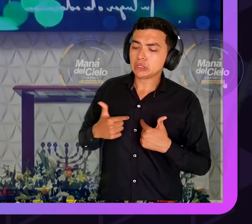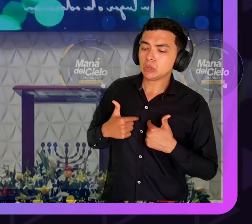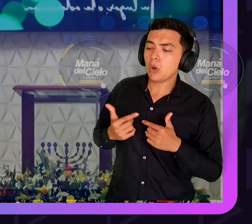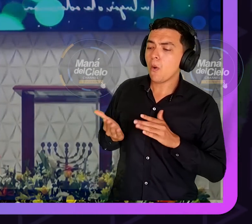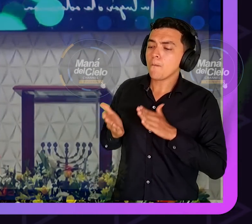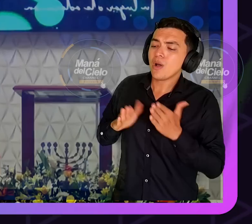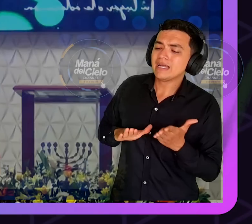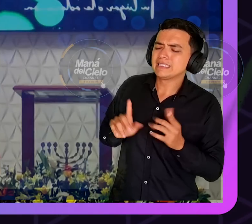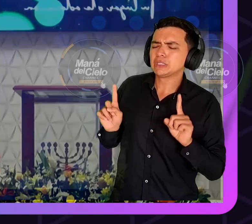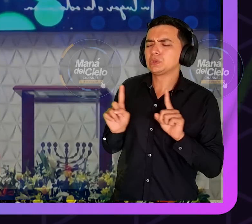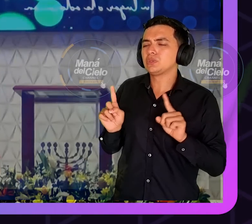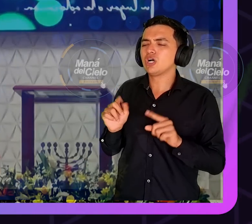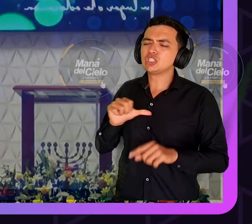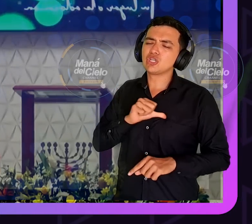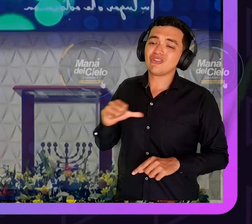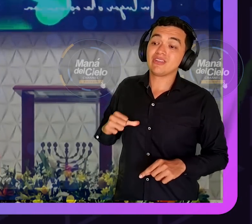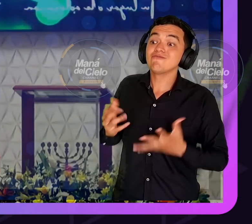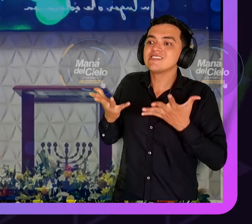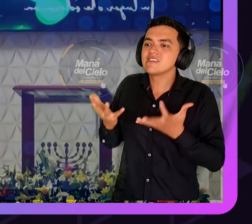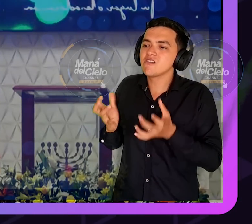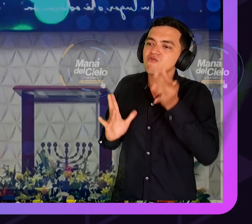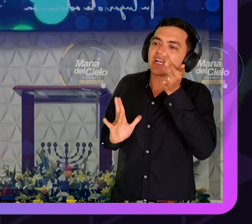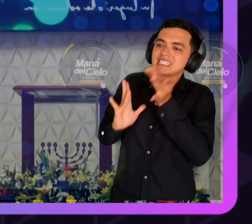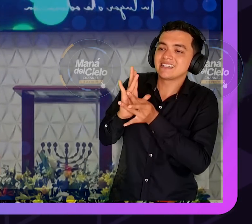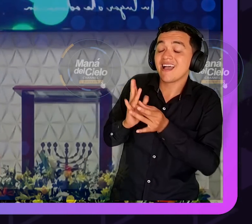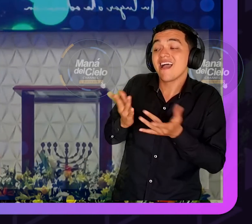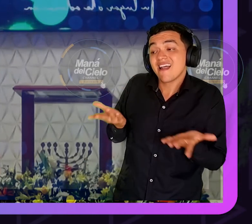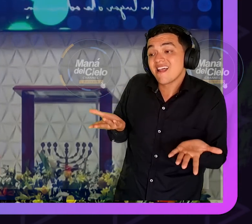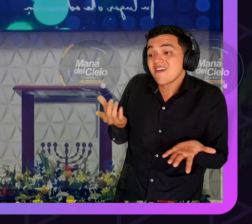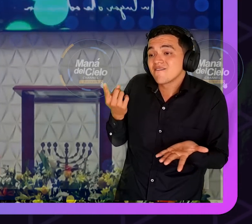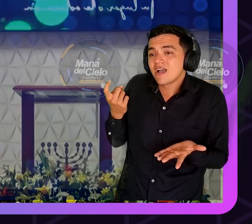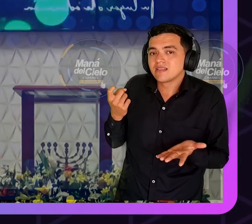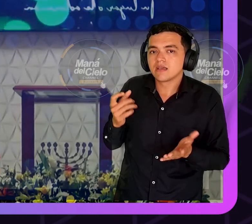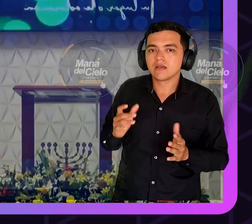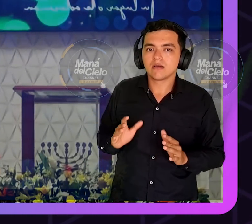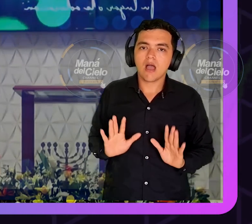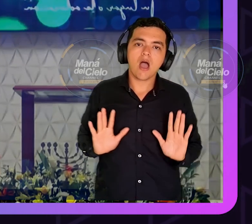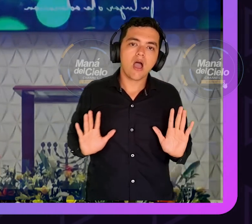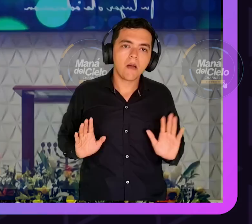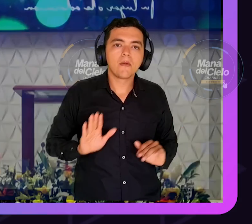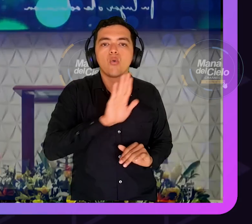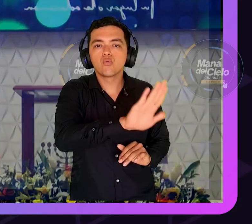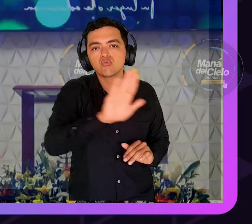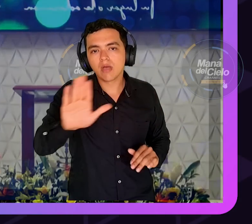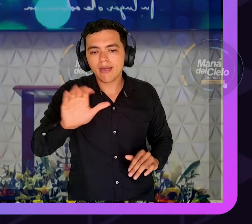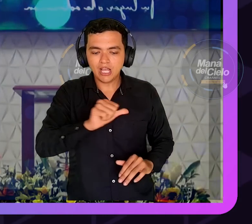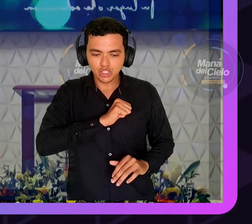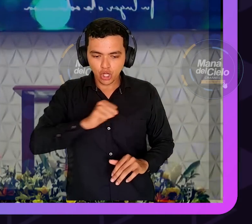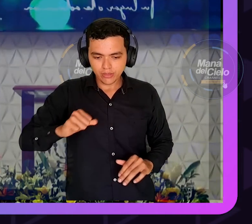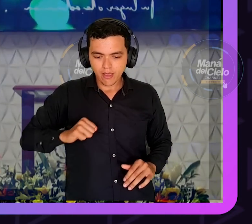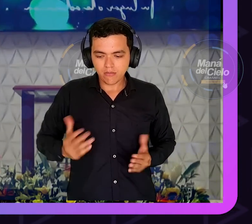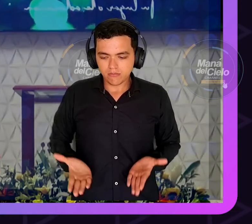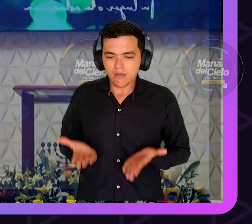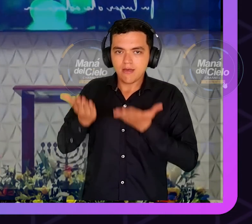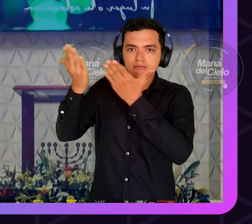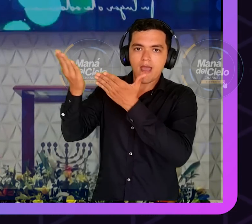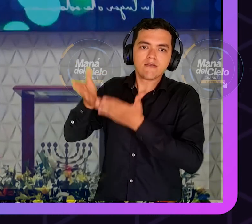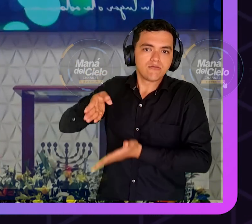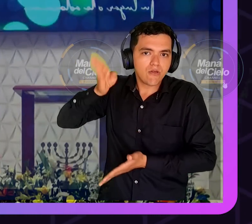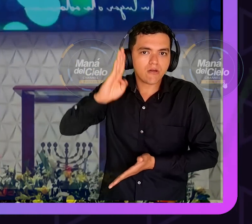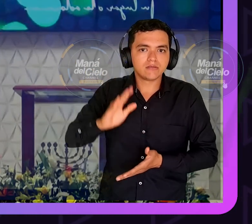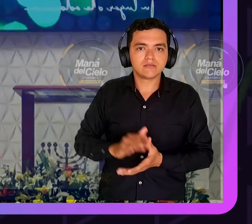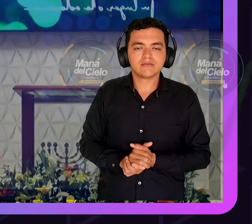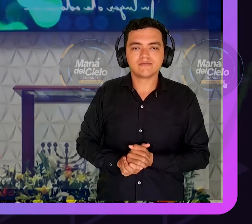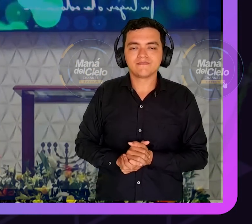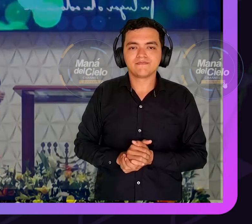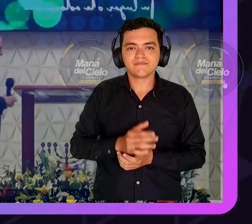buena piscina un buen trato una posición social una platica eso lo sabe todo el mundo ¿cómo vas tú a renunciar a